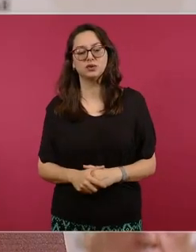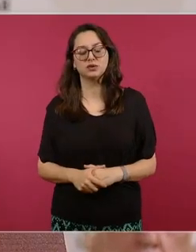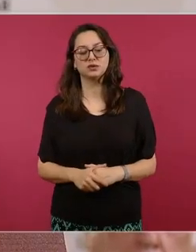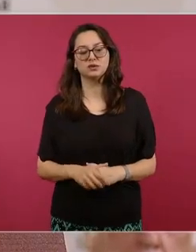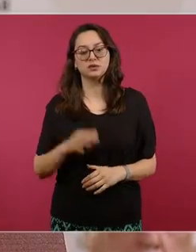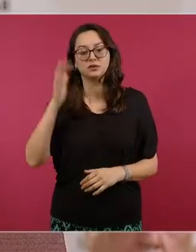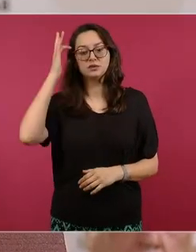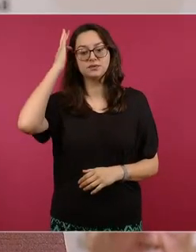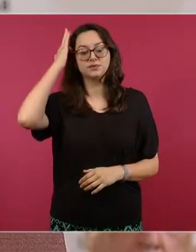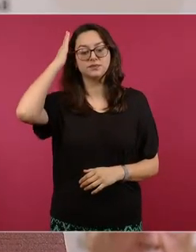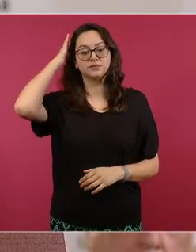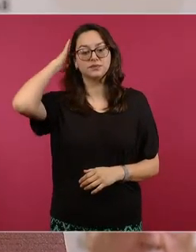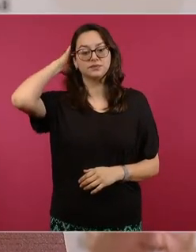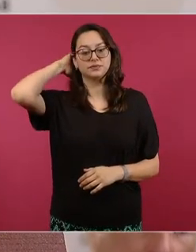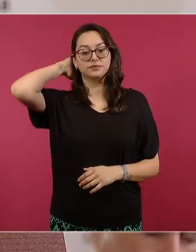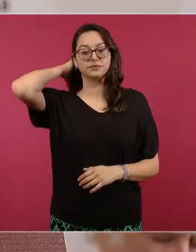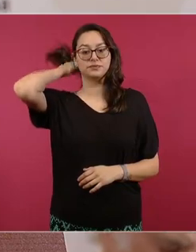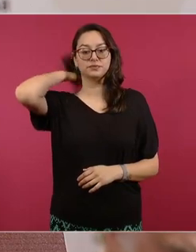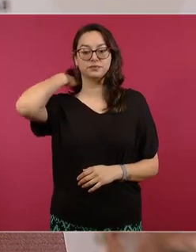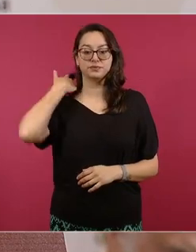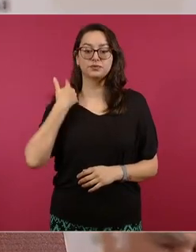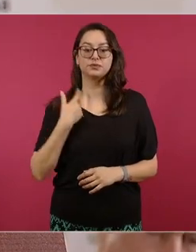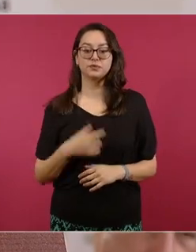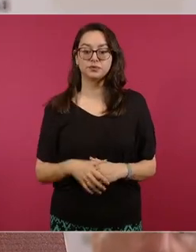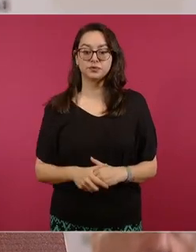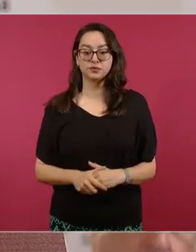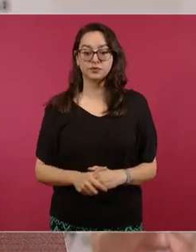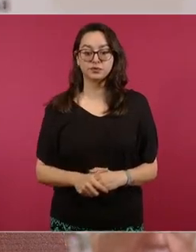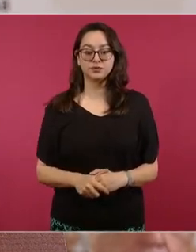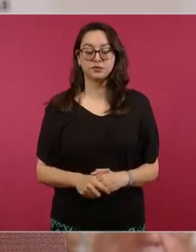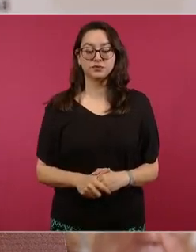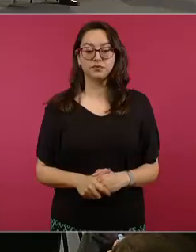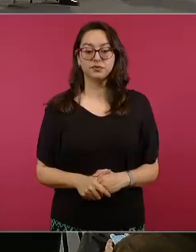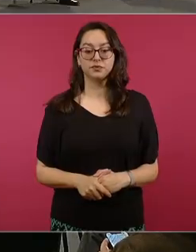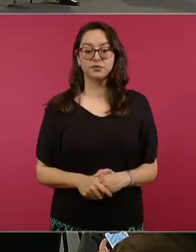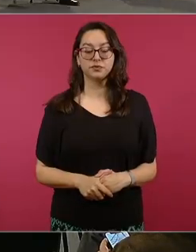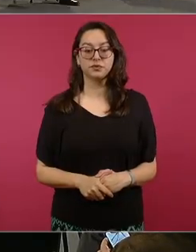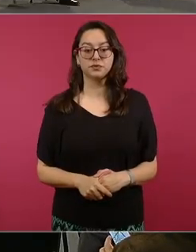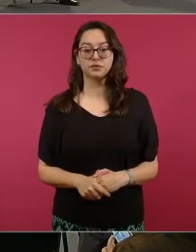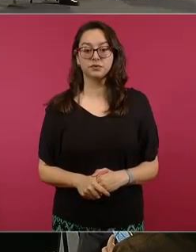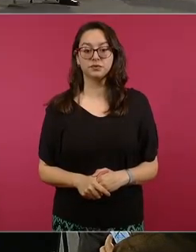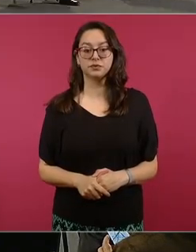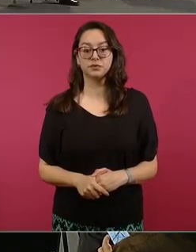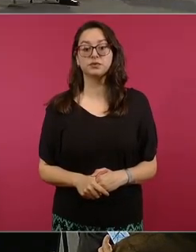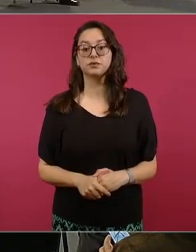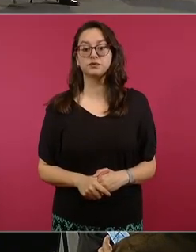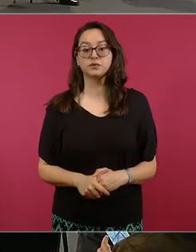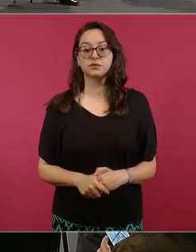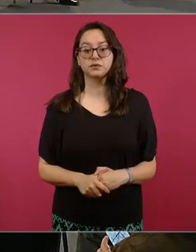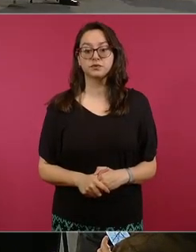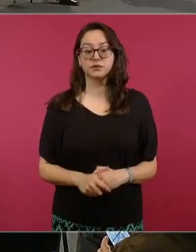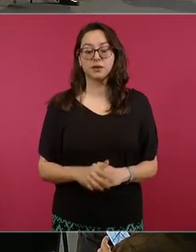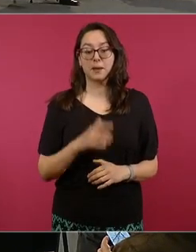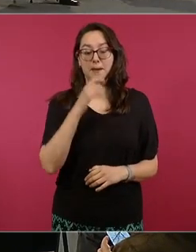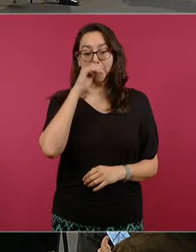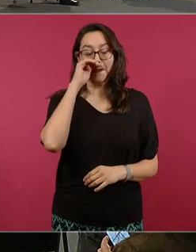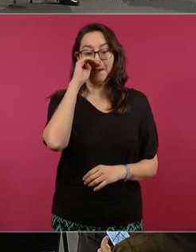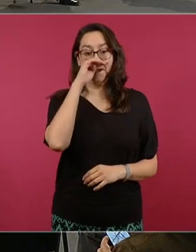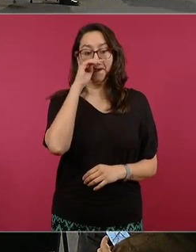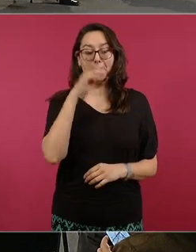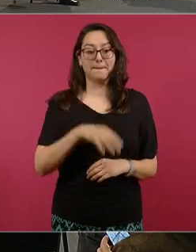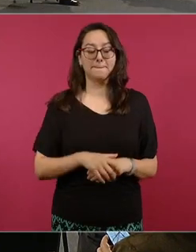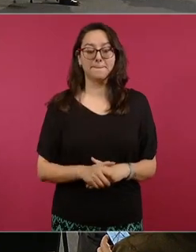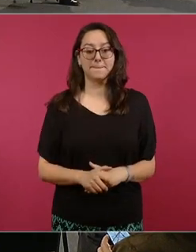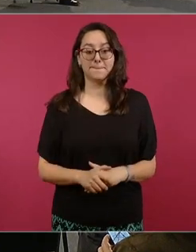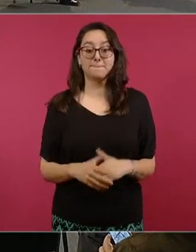eso eso que quede claro bueno la otra parte lo que